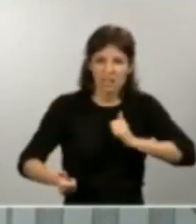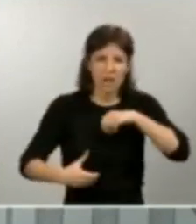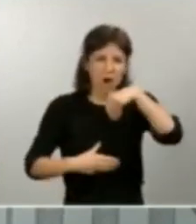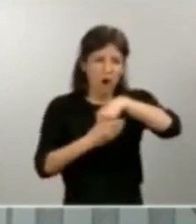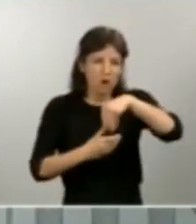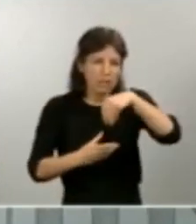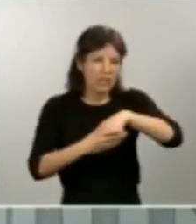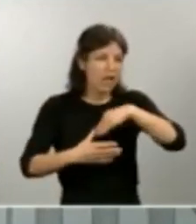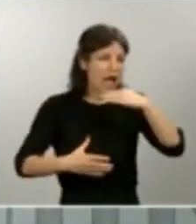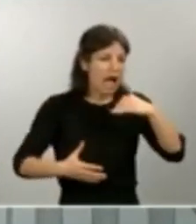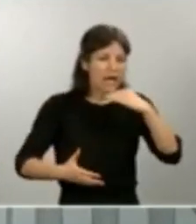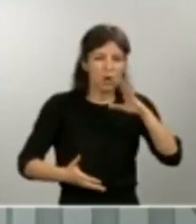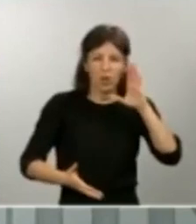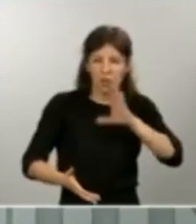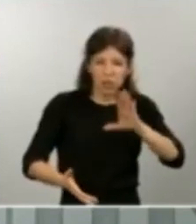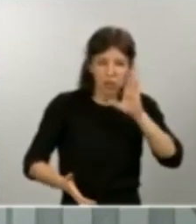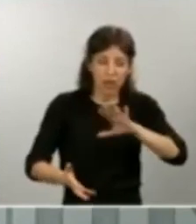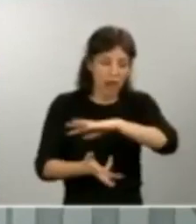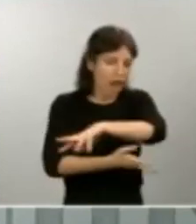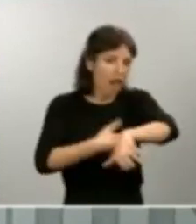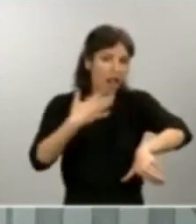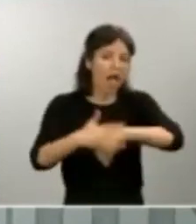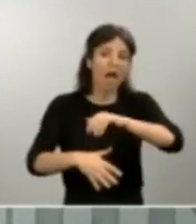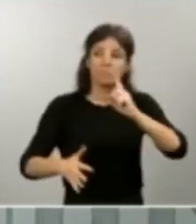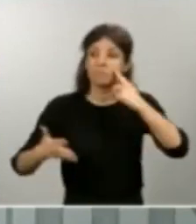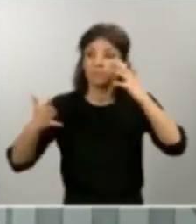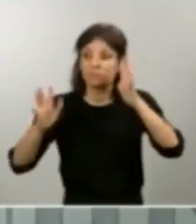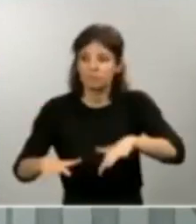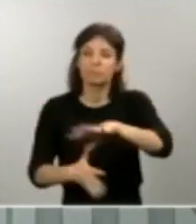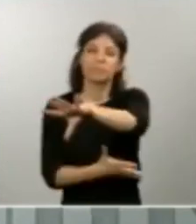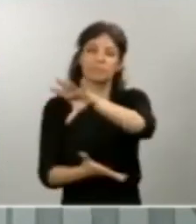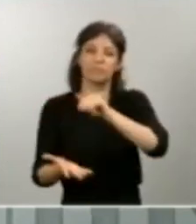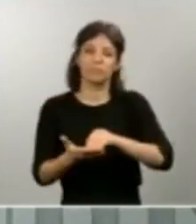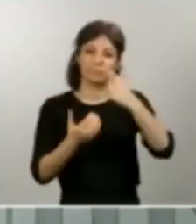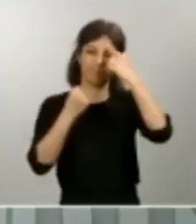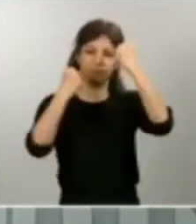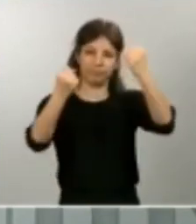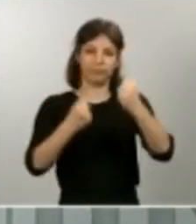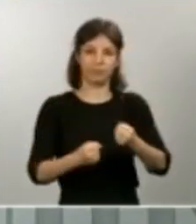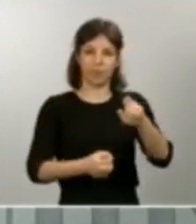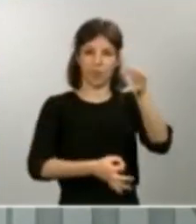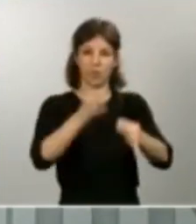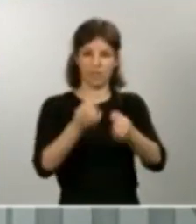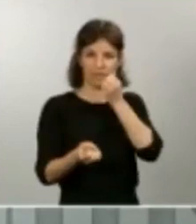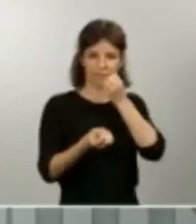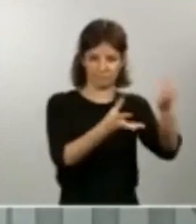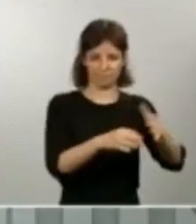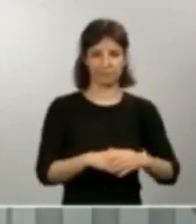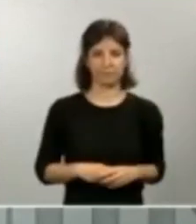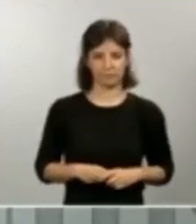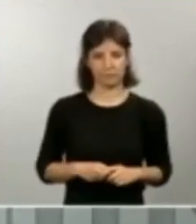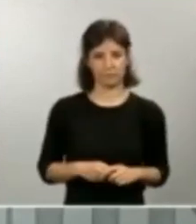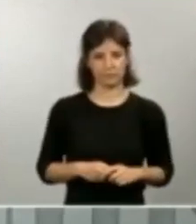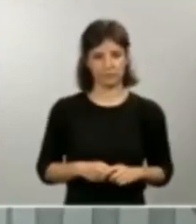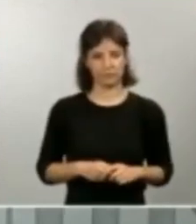criminalizarse, lo ponemos en conocimiento de la autoridad judicial. En esos parámetros y como policía judicial